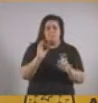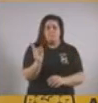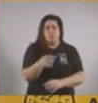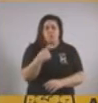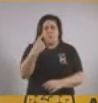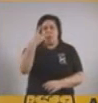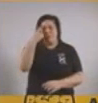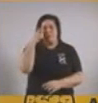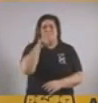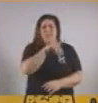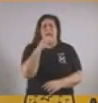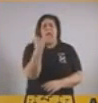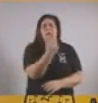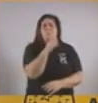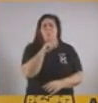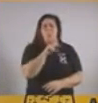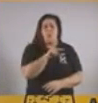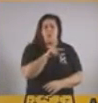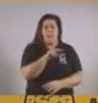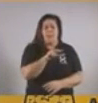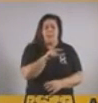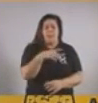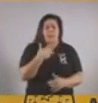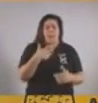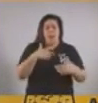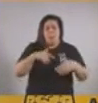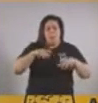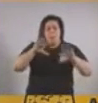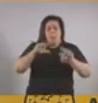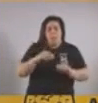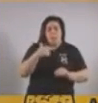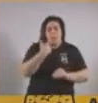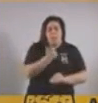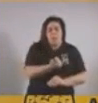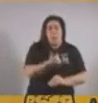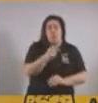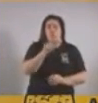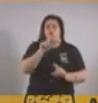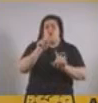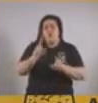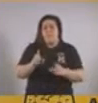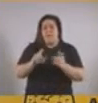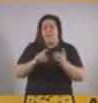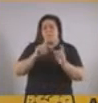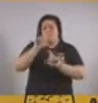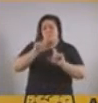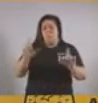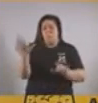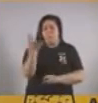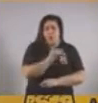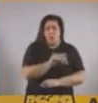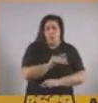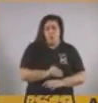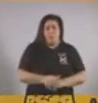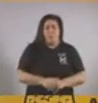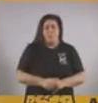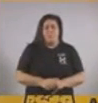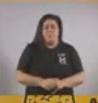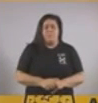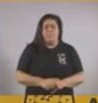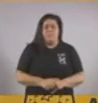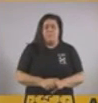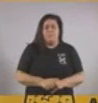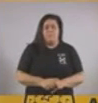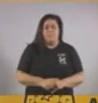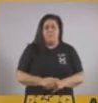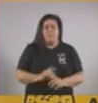fundamental, fundamental para el bienestar integral de nuestros hijos y de todos. Y además, porque en esto